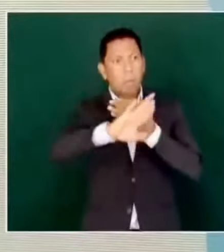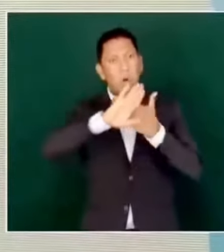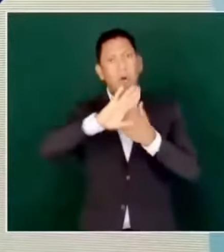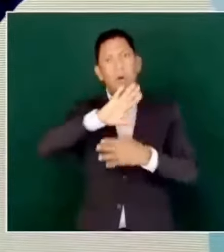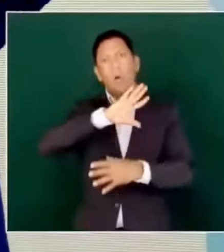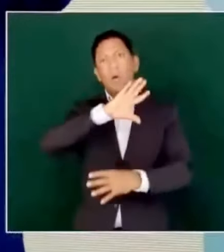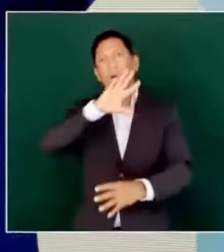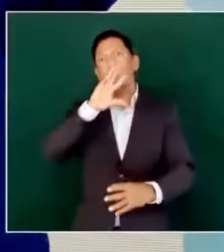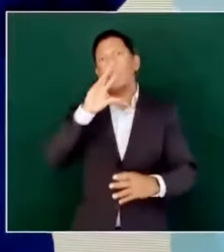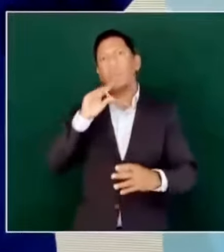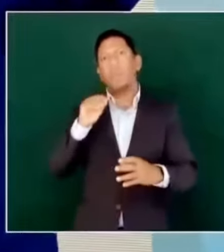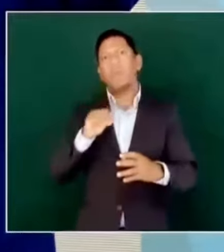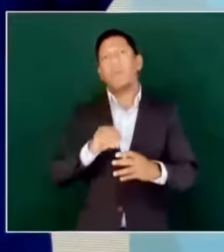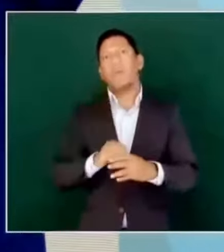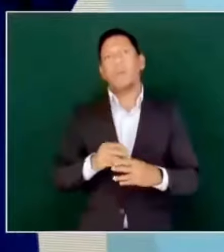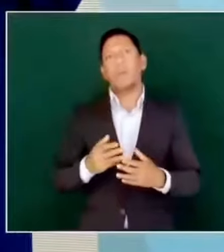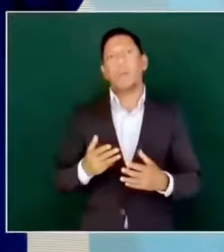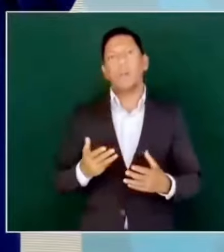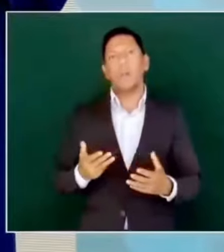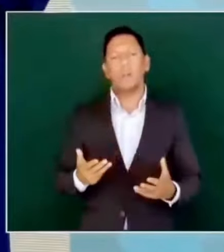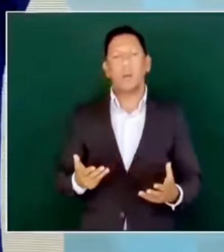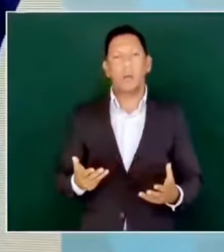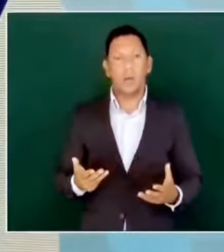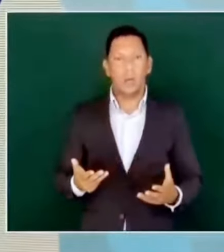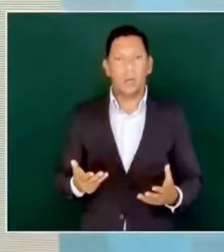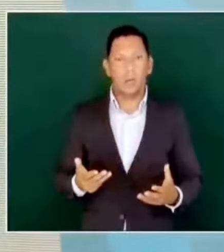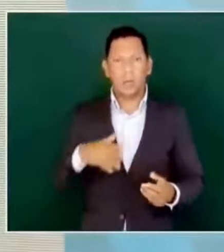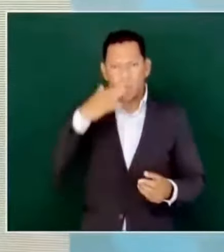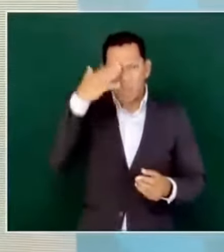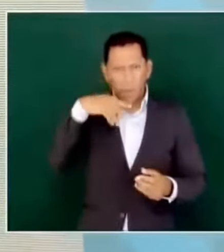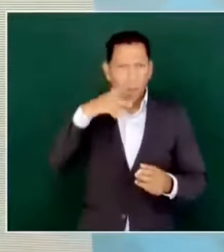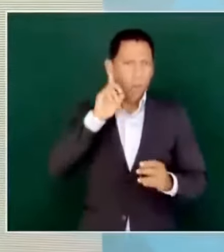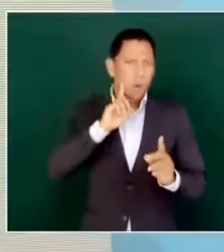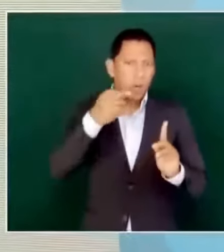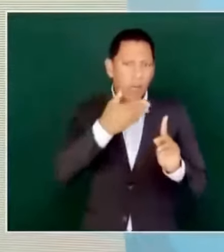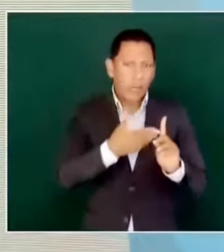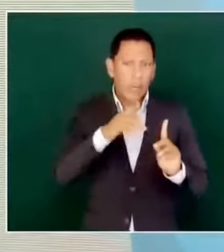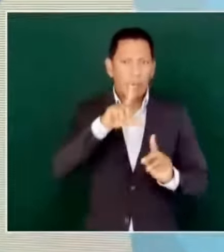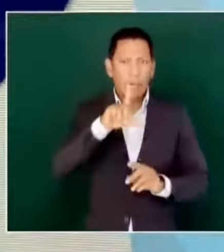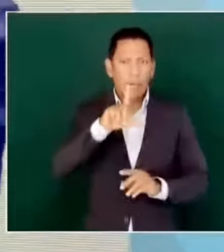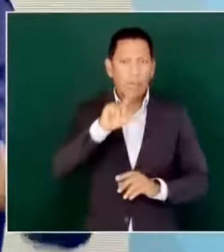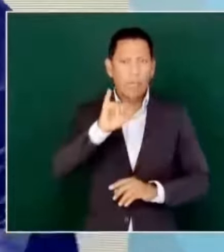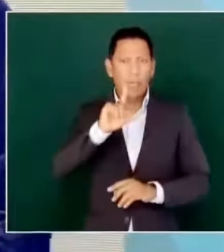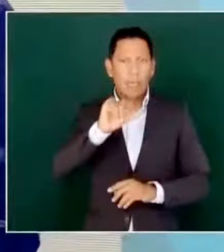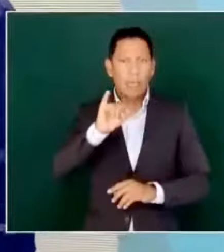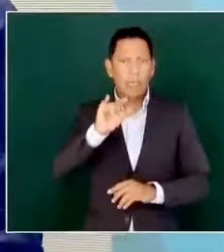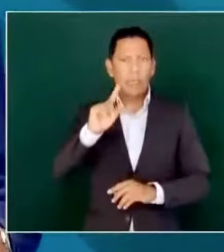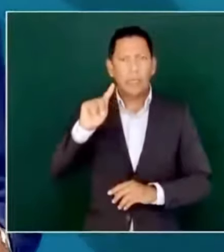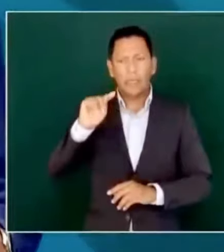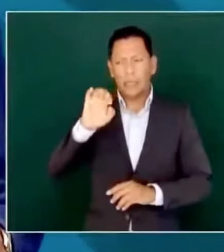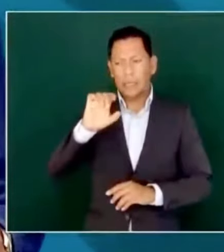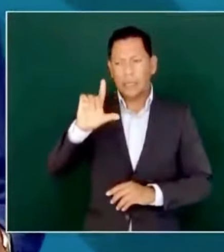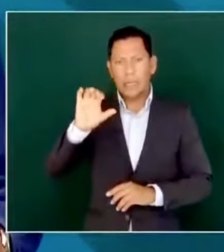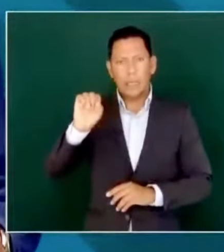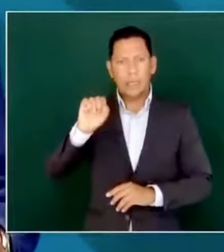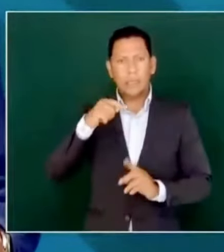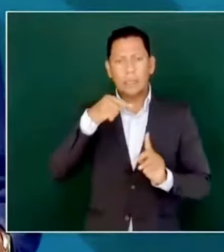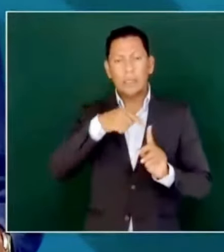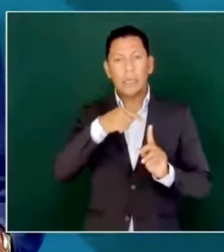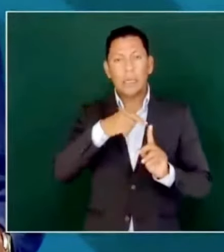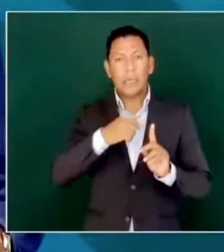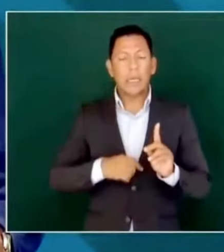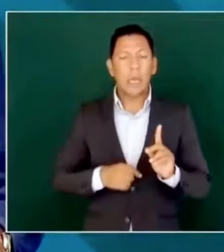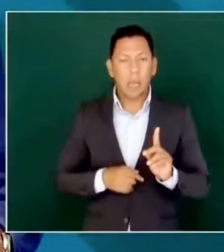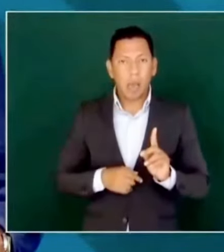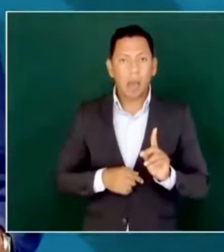ahí estaba Lili Telles, encargada